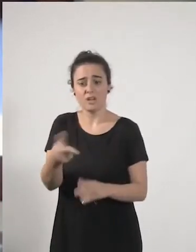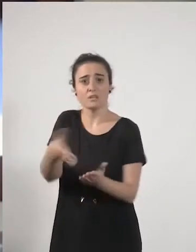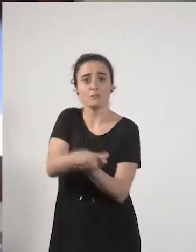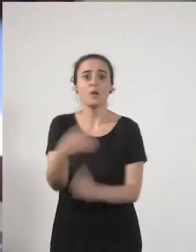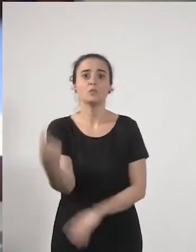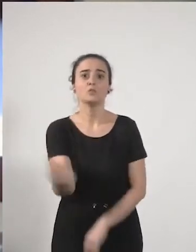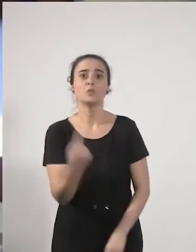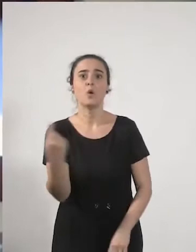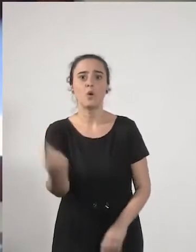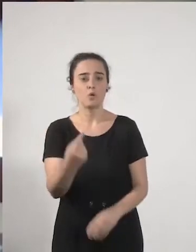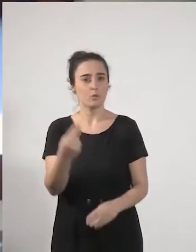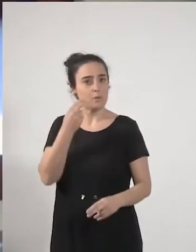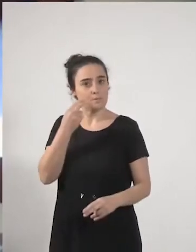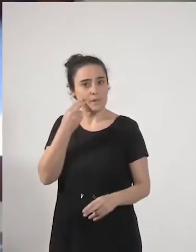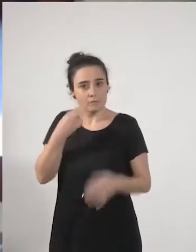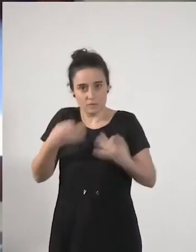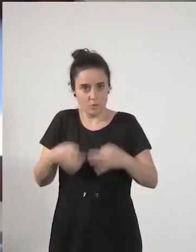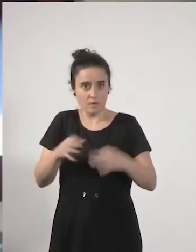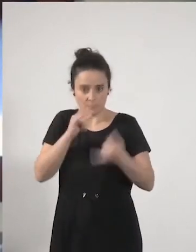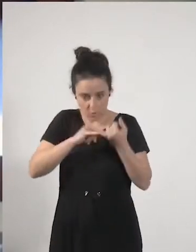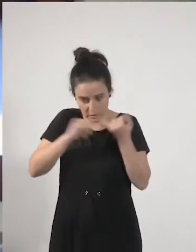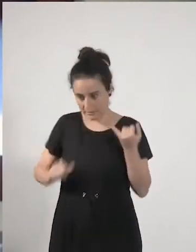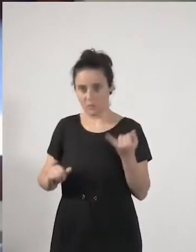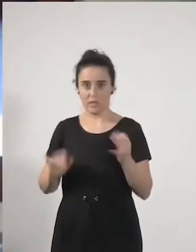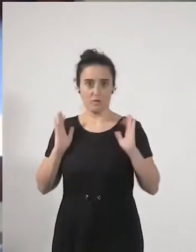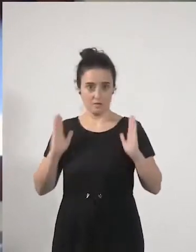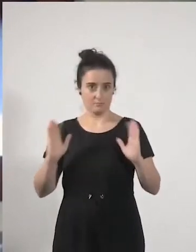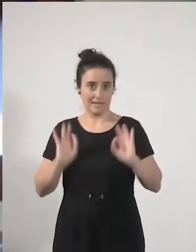pánicos que es normal después de todo lo que ha pasado